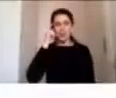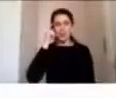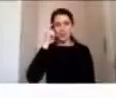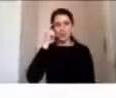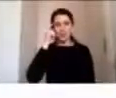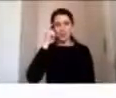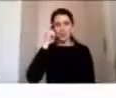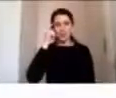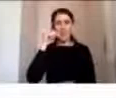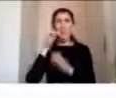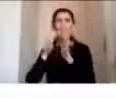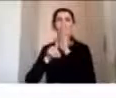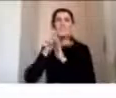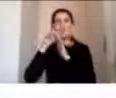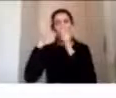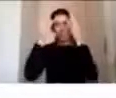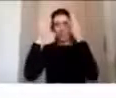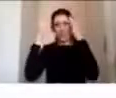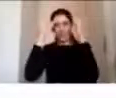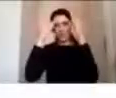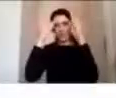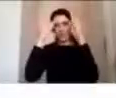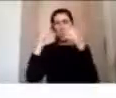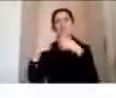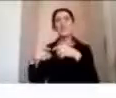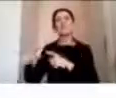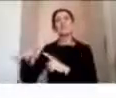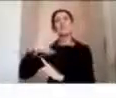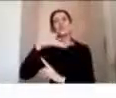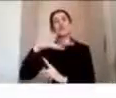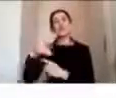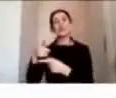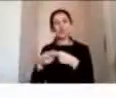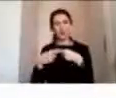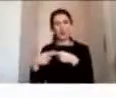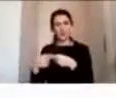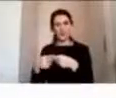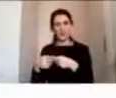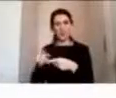de desarrollo psicológico y social como muy bien dijo Ingrid también en su presentación